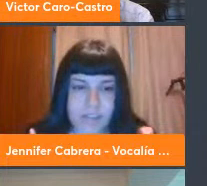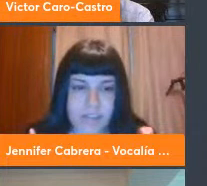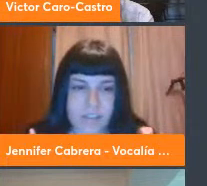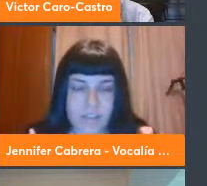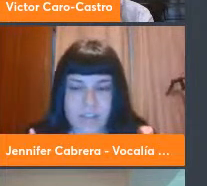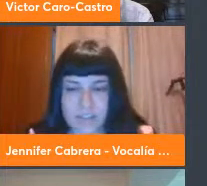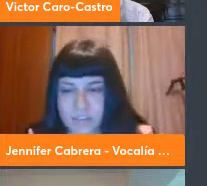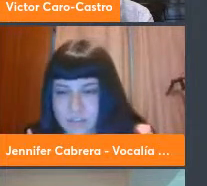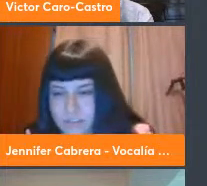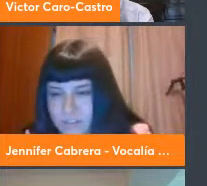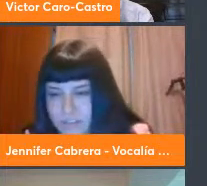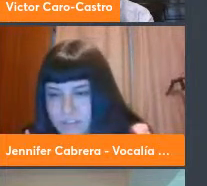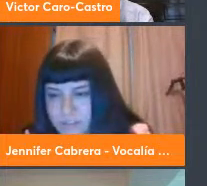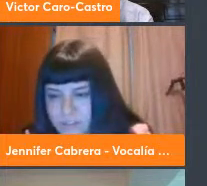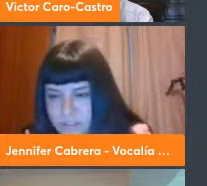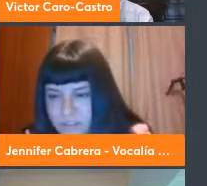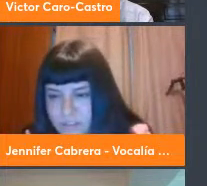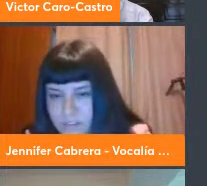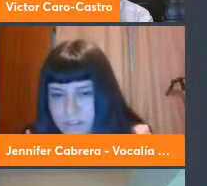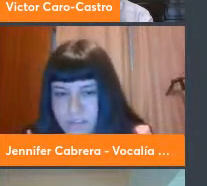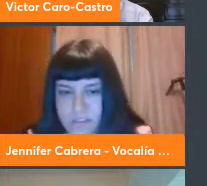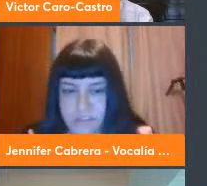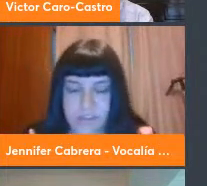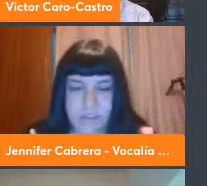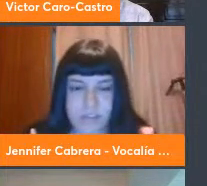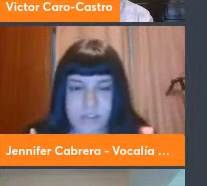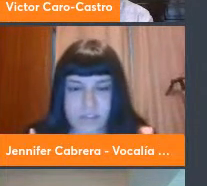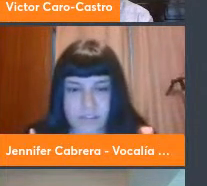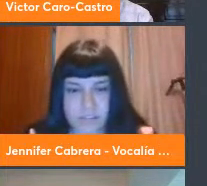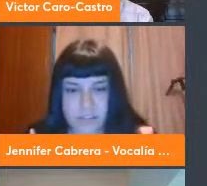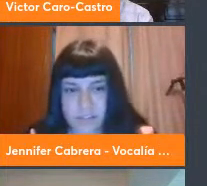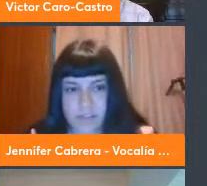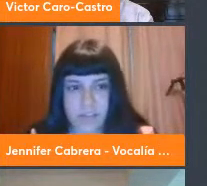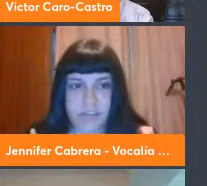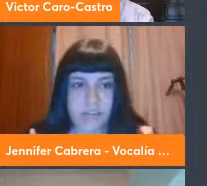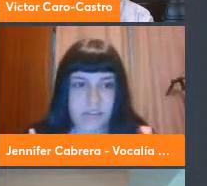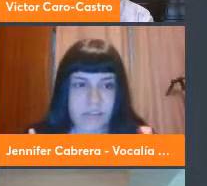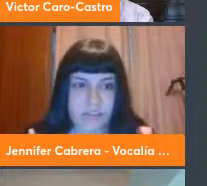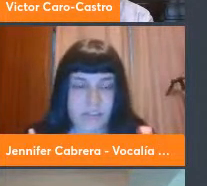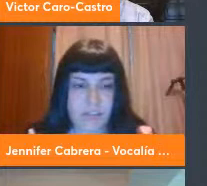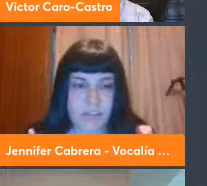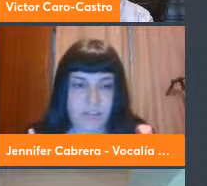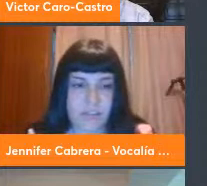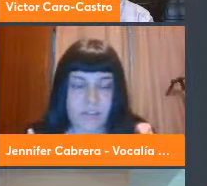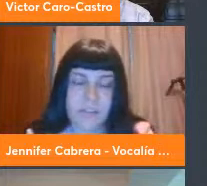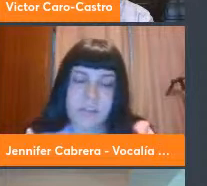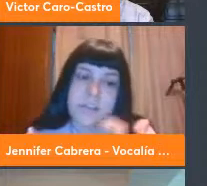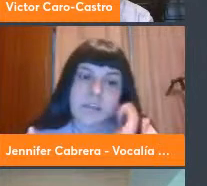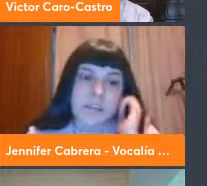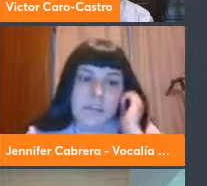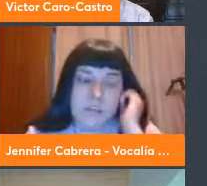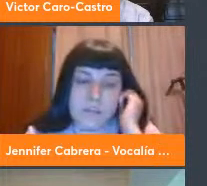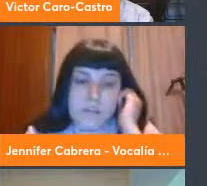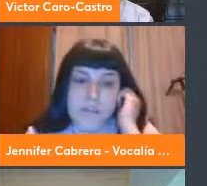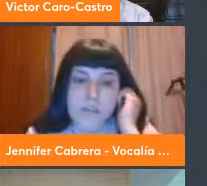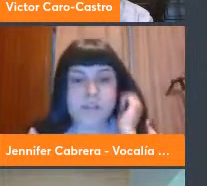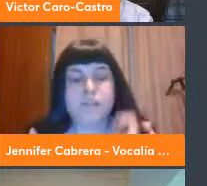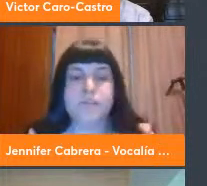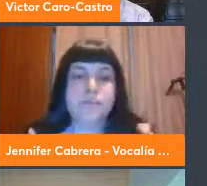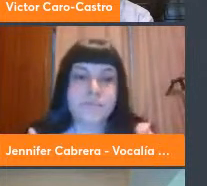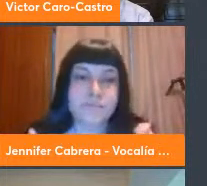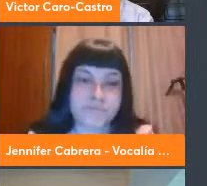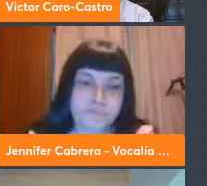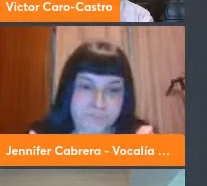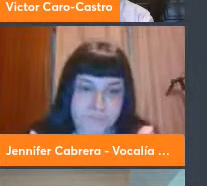Glasgow y que después del informe del IPCC o panel intergubernamental de cambio climático nos alertaba